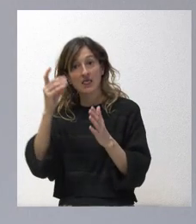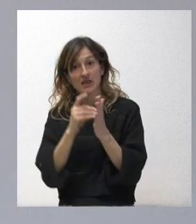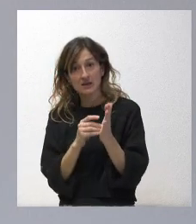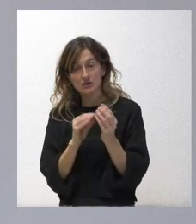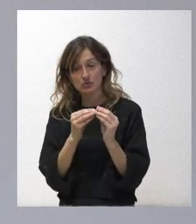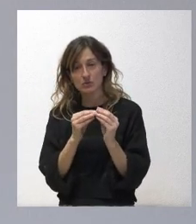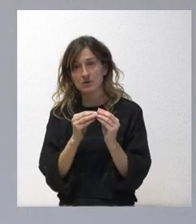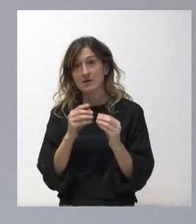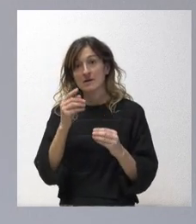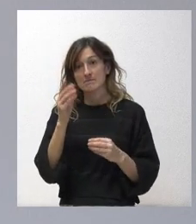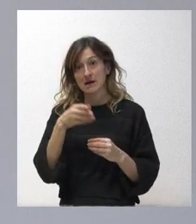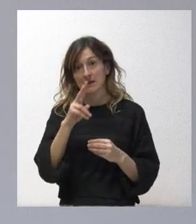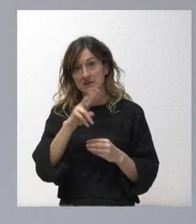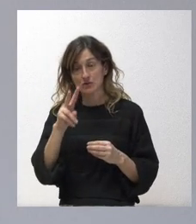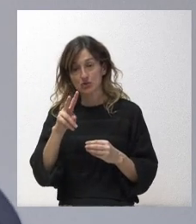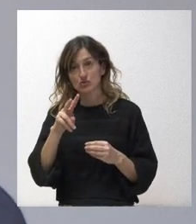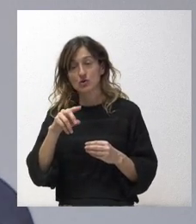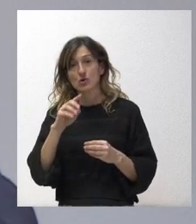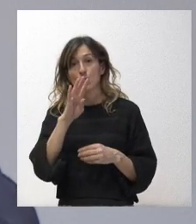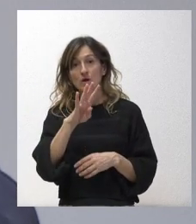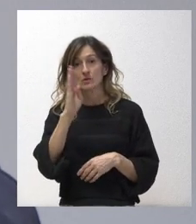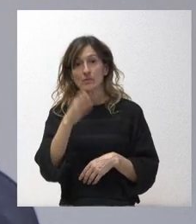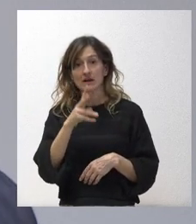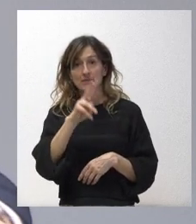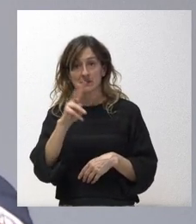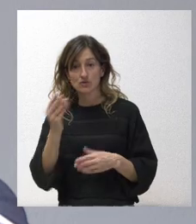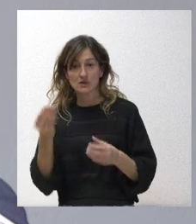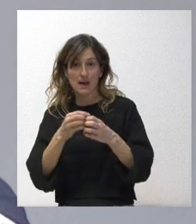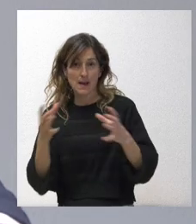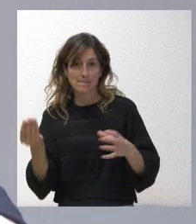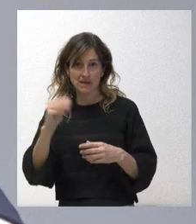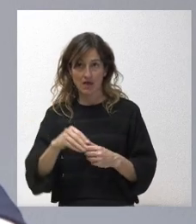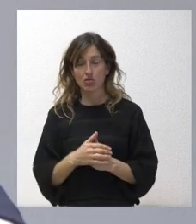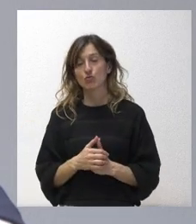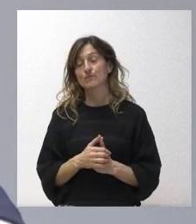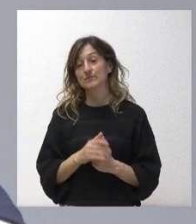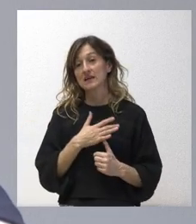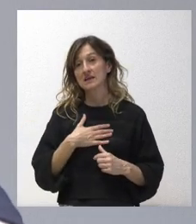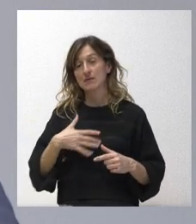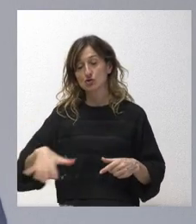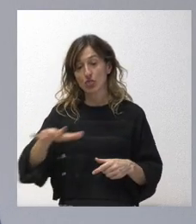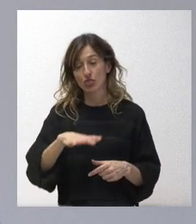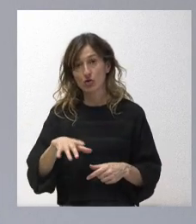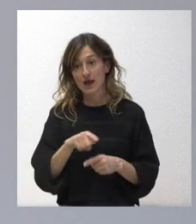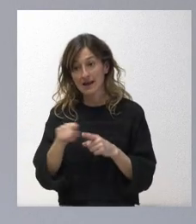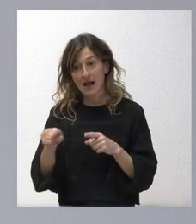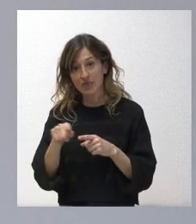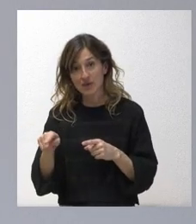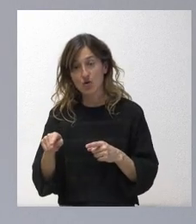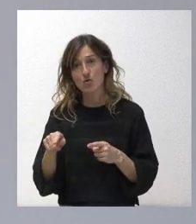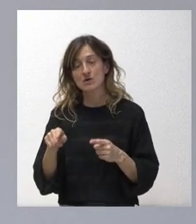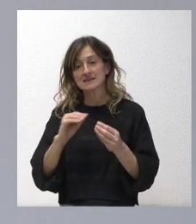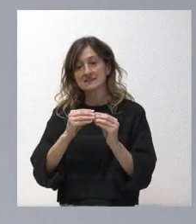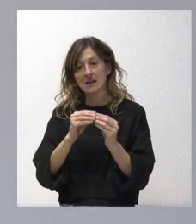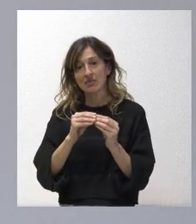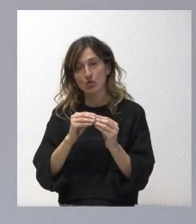2022 ampliado después por el 4 barra 2022 donde protegimos la zona de regadíos de este tipo de instalaciones.